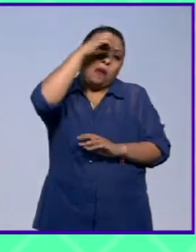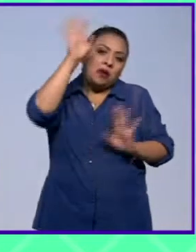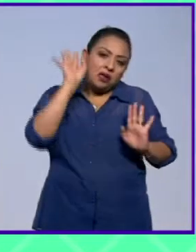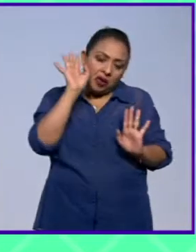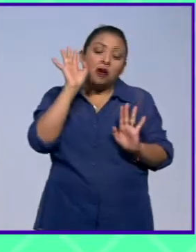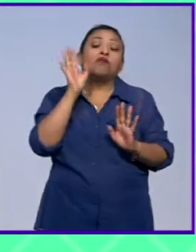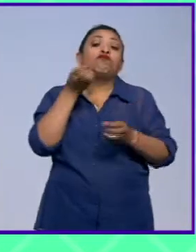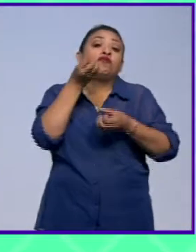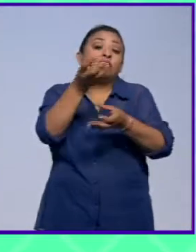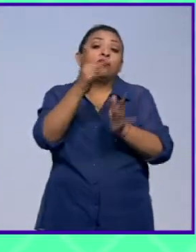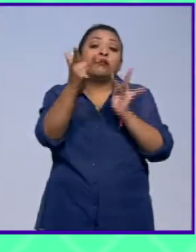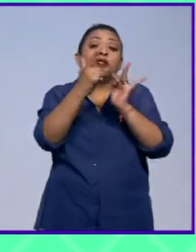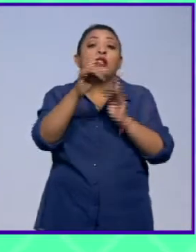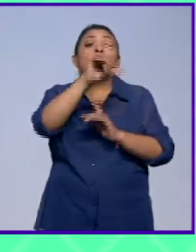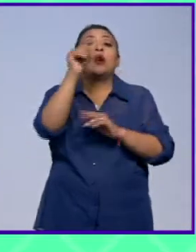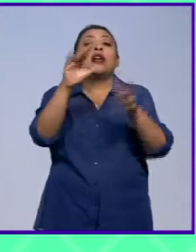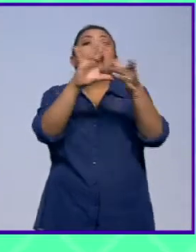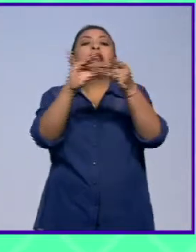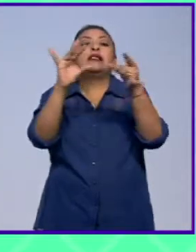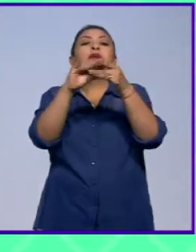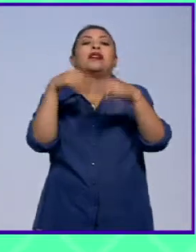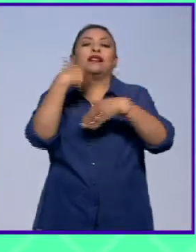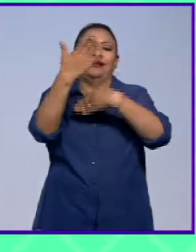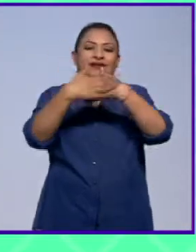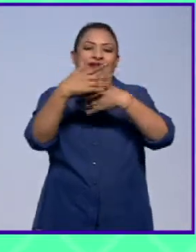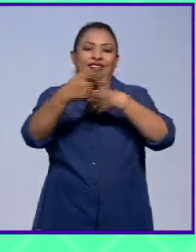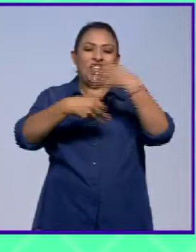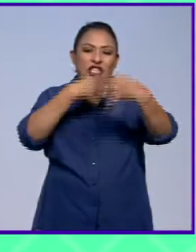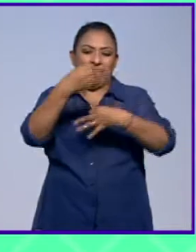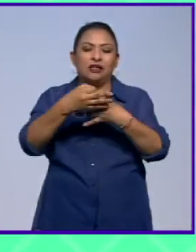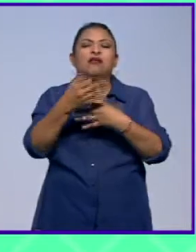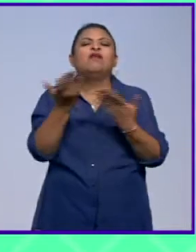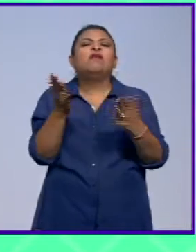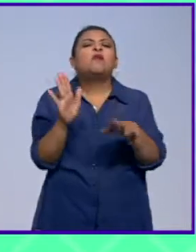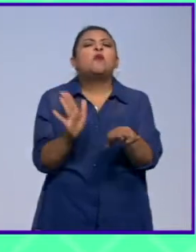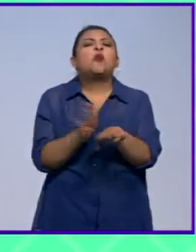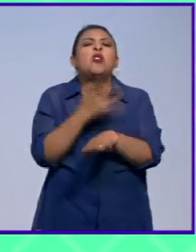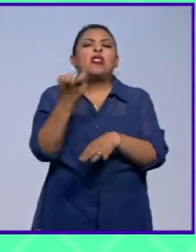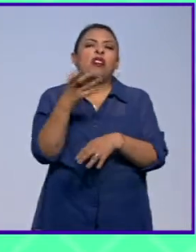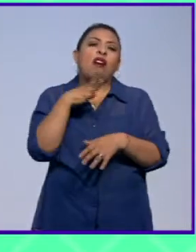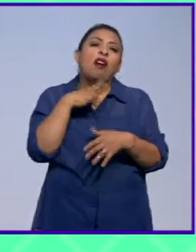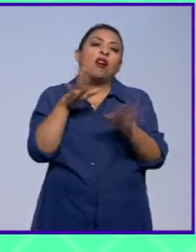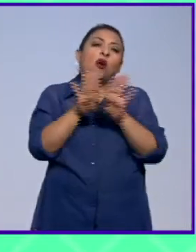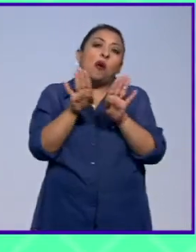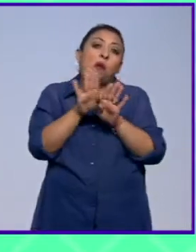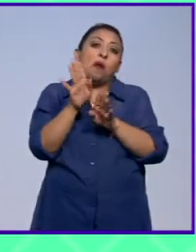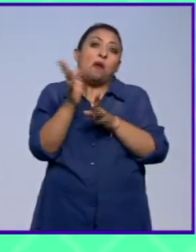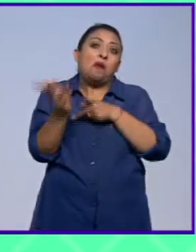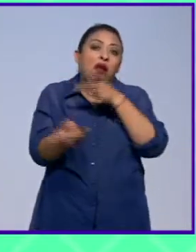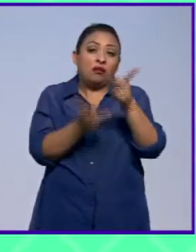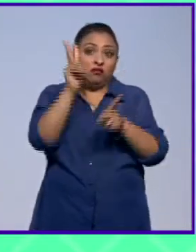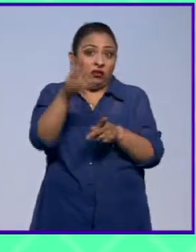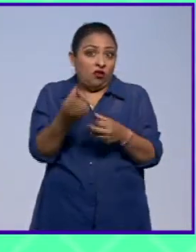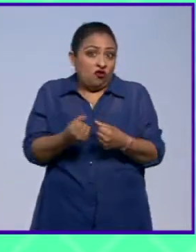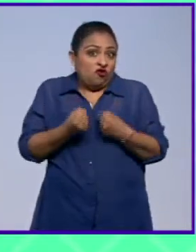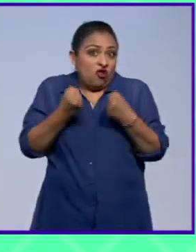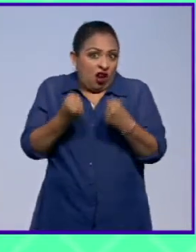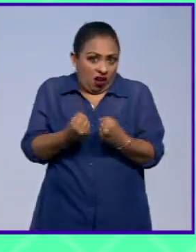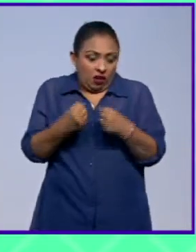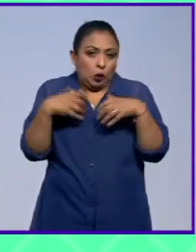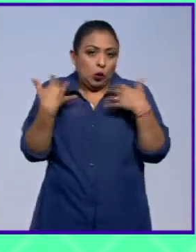de vista, su opinión, y después les vamos a explicar un poquito más adelante en el programa ¿A qué se debe este comentario que, pues, es muy fuerte,